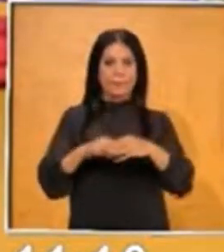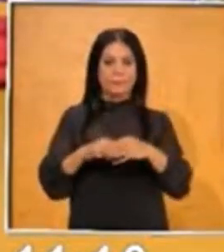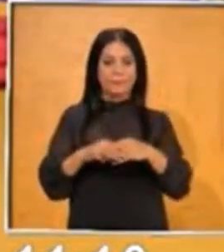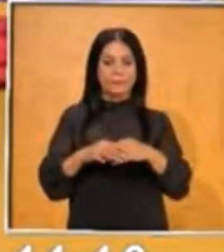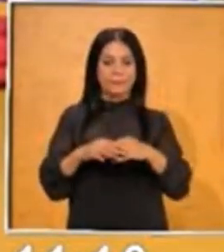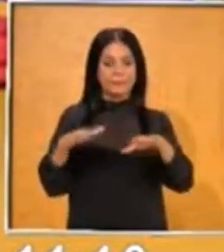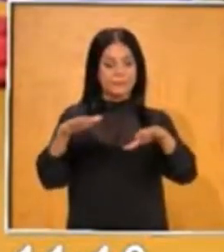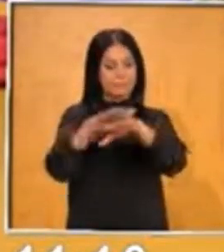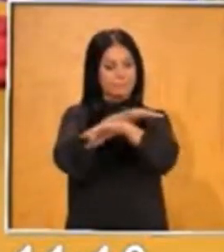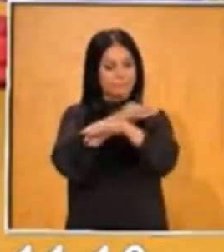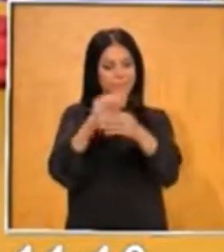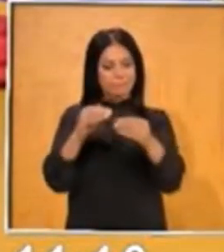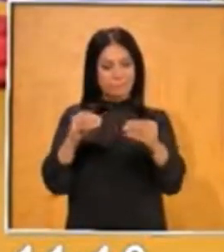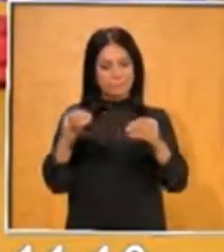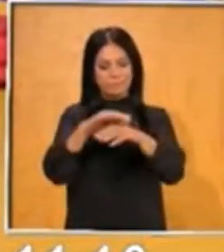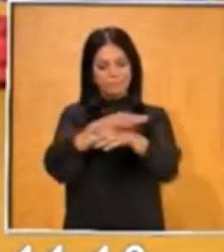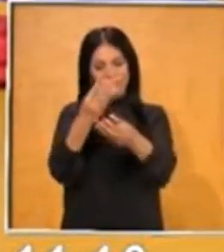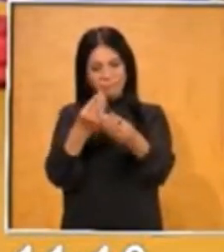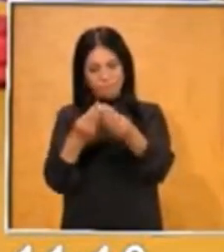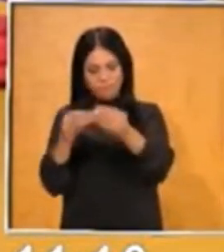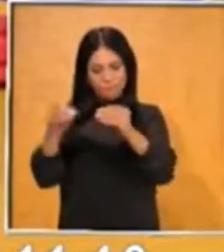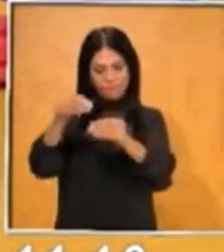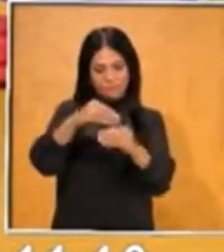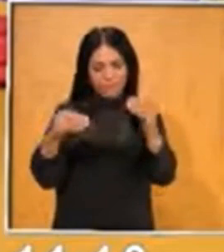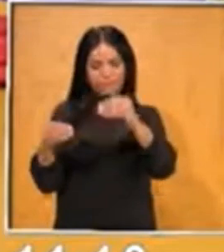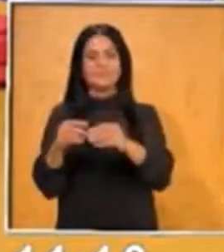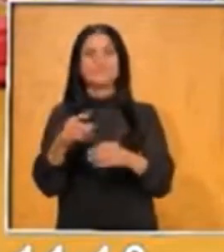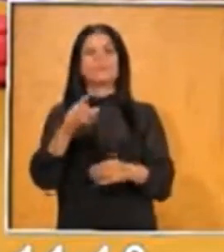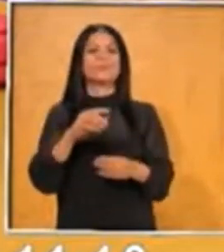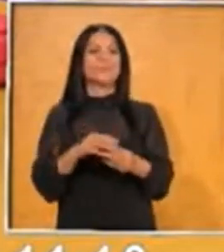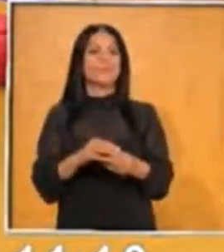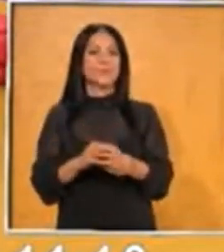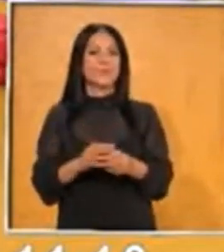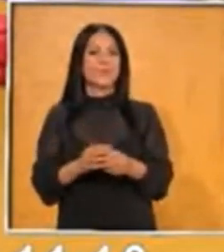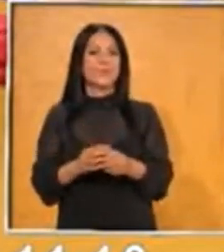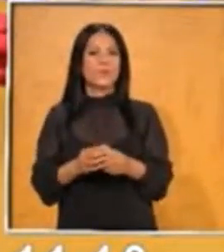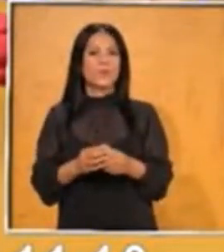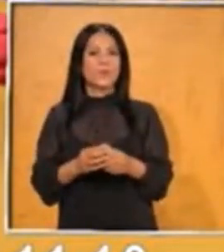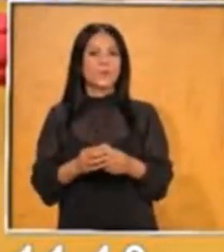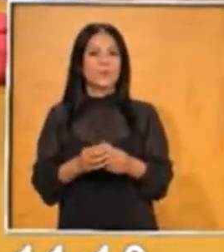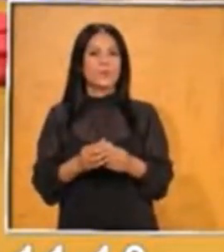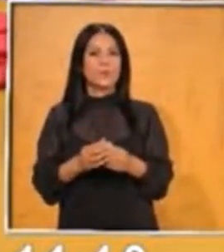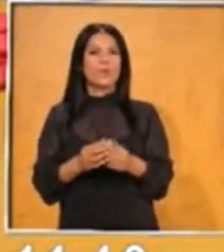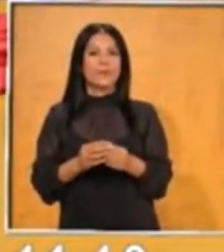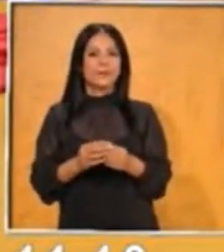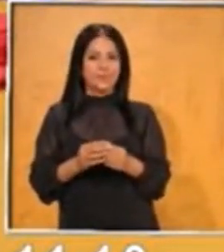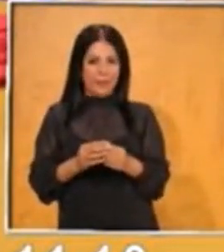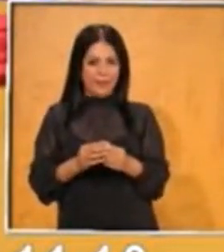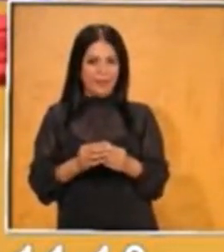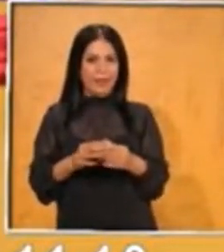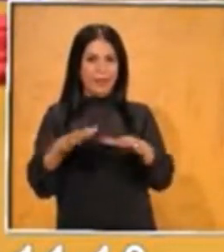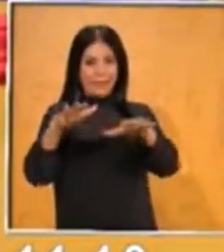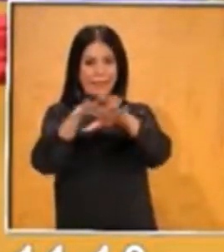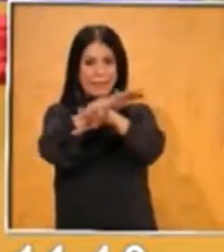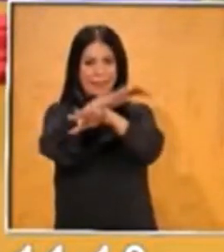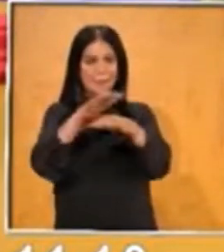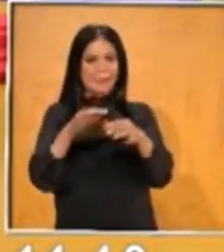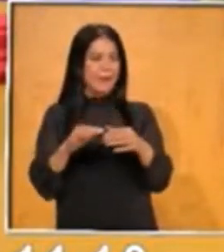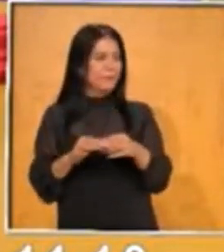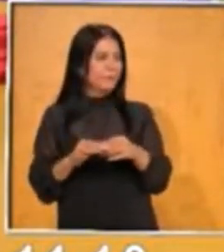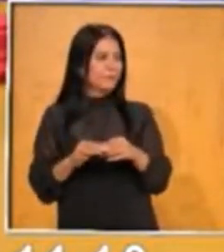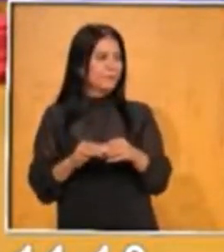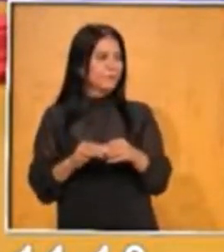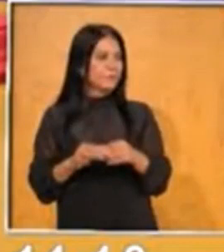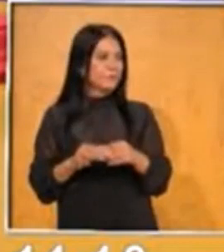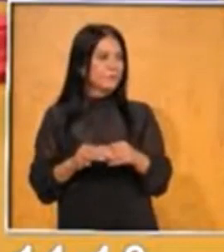cuatro, cinco, seis, siete, ocho, nueve, diez. Te doy diez